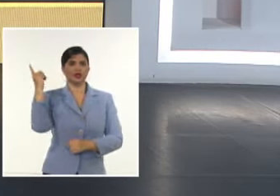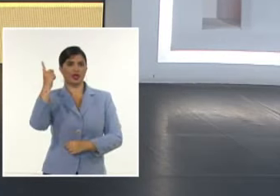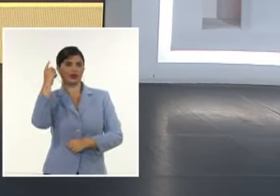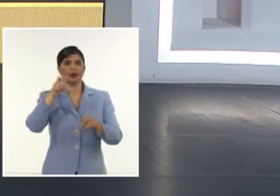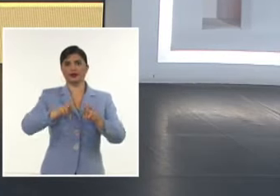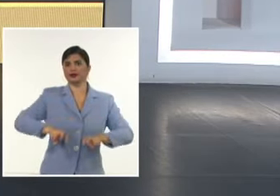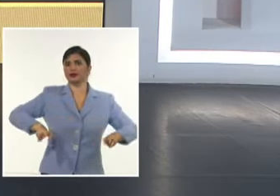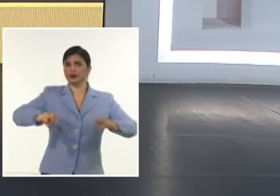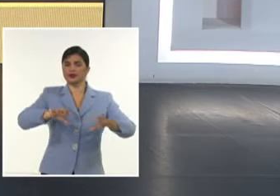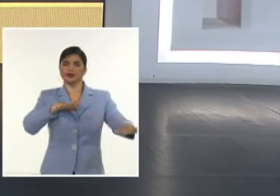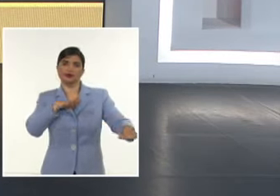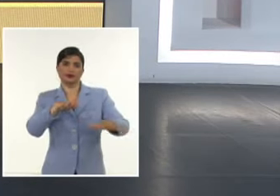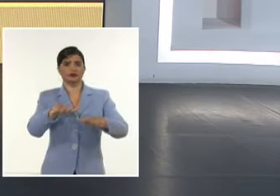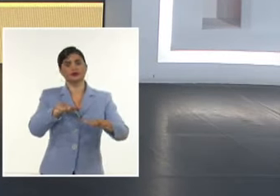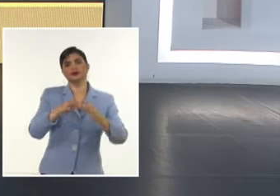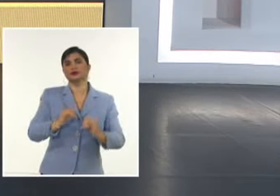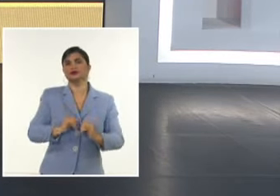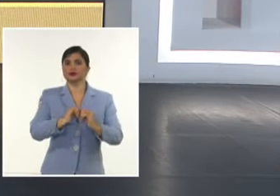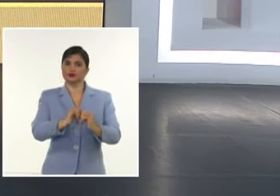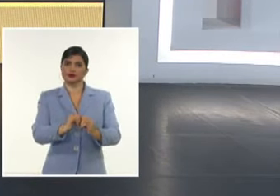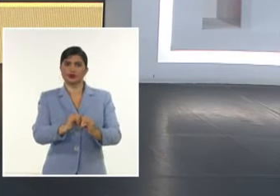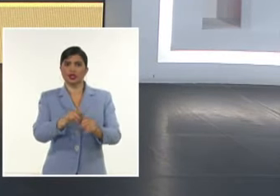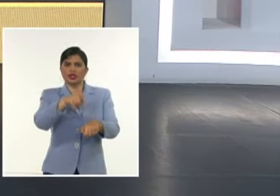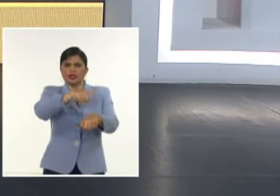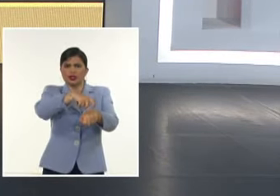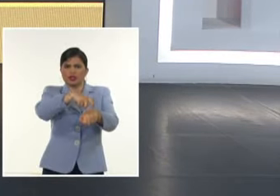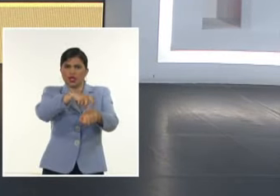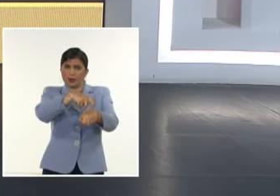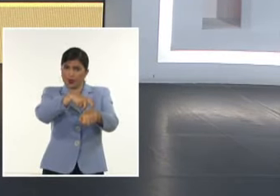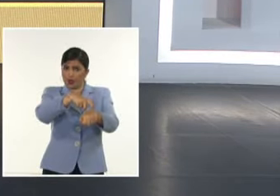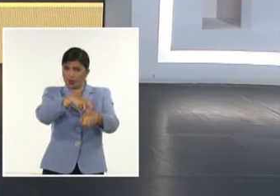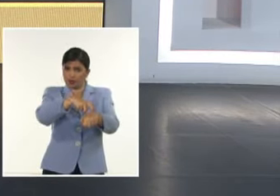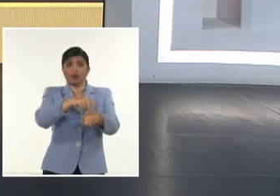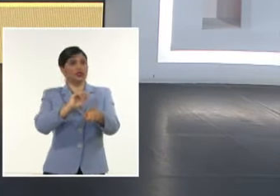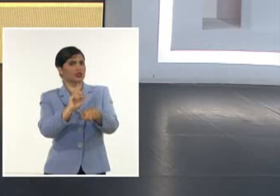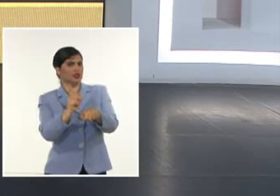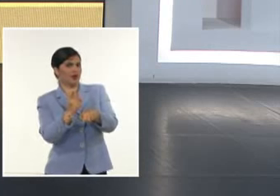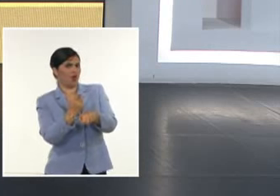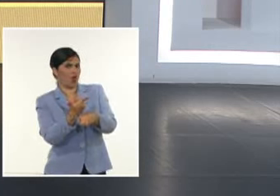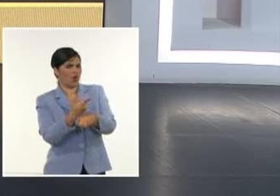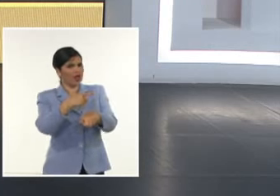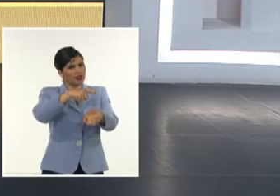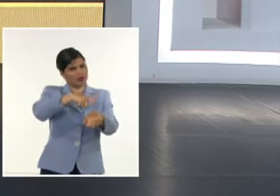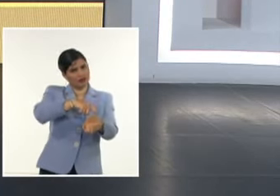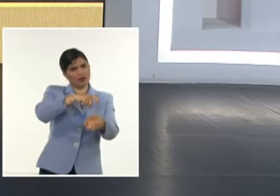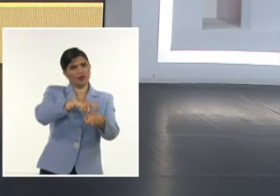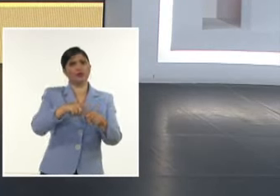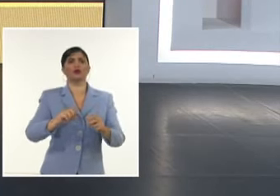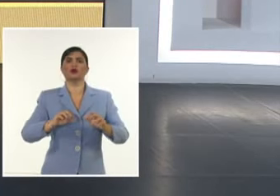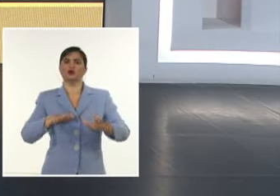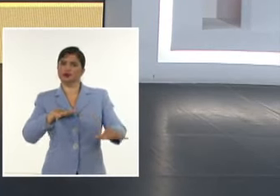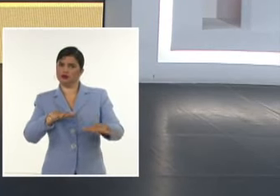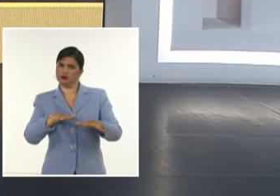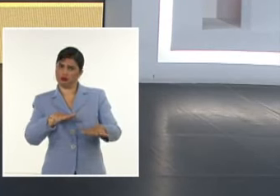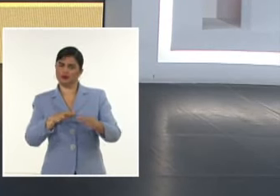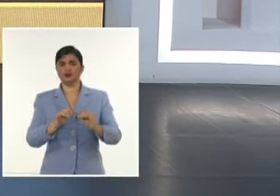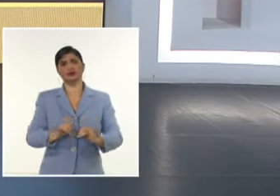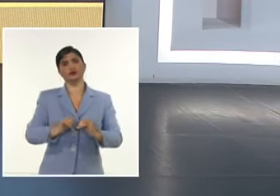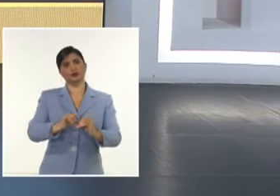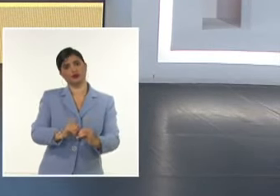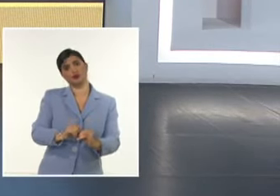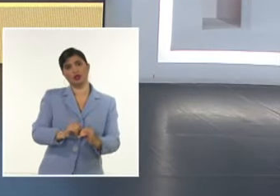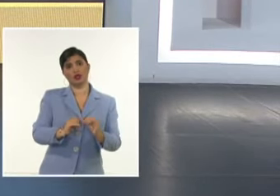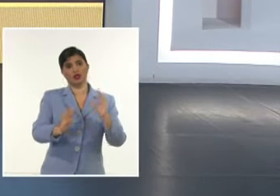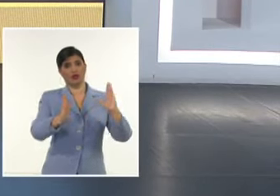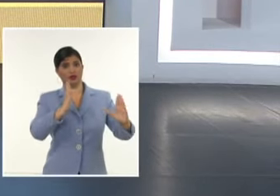sismos perceptibles o no Tanto en Cuba como en sus alrededores Por esa vía, supe, por ejemplo, que durante el primer trimestre